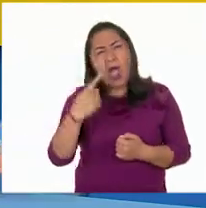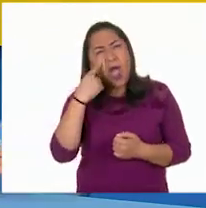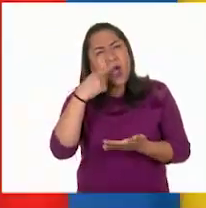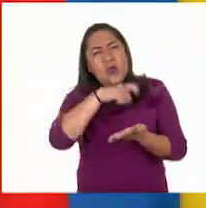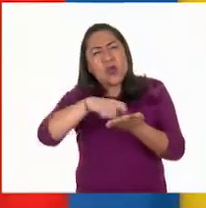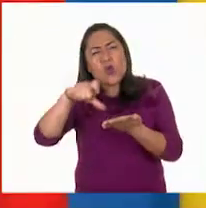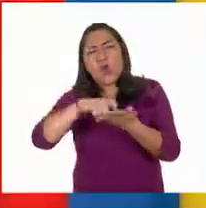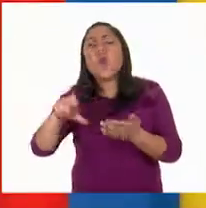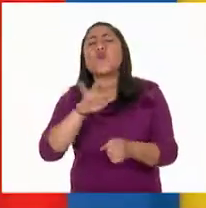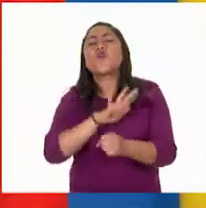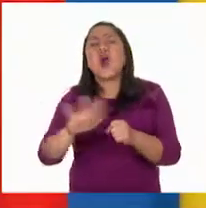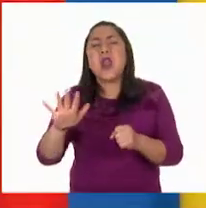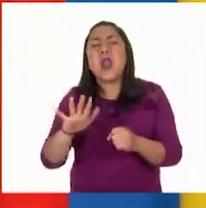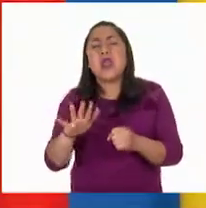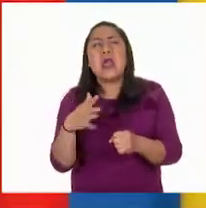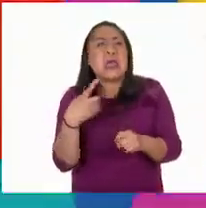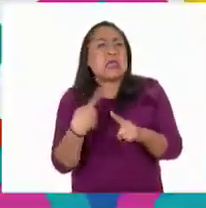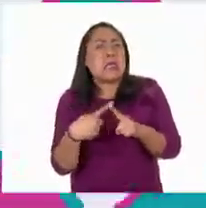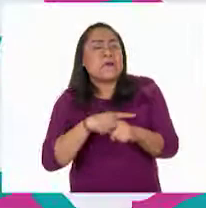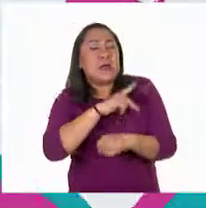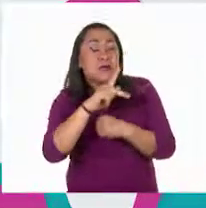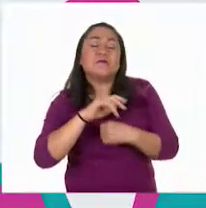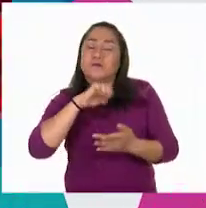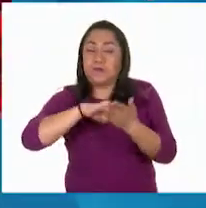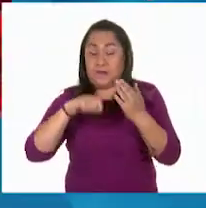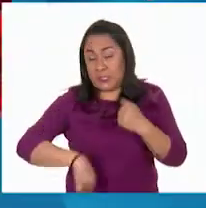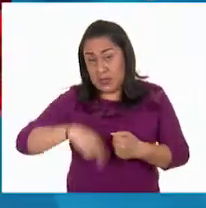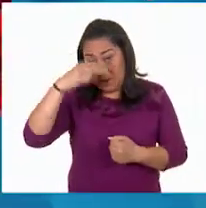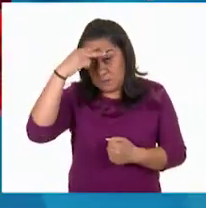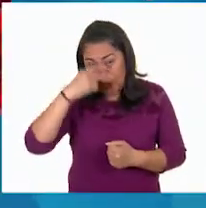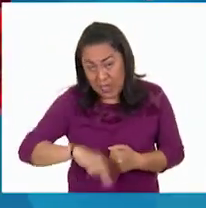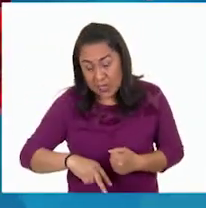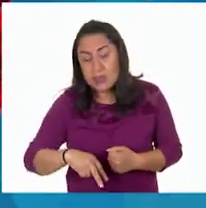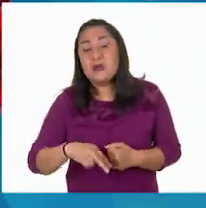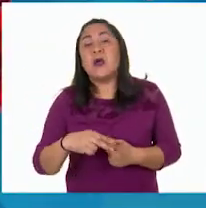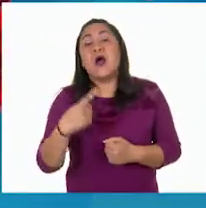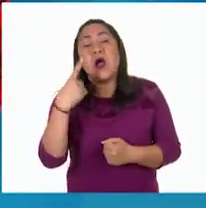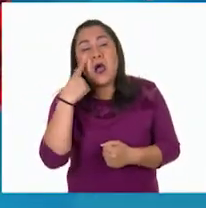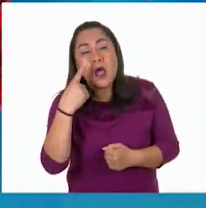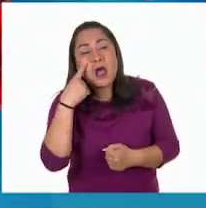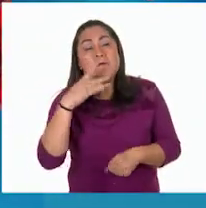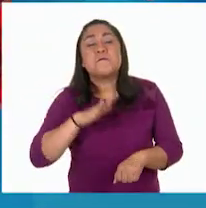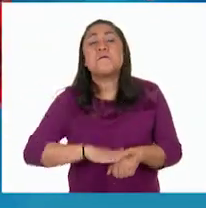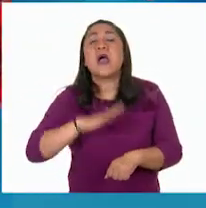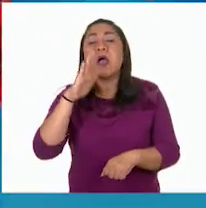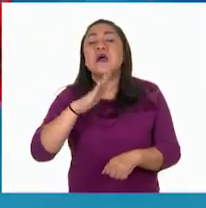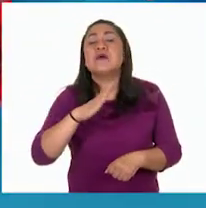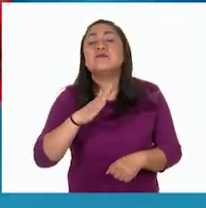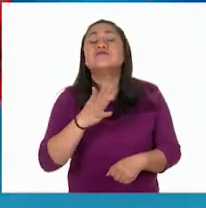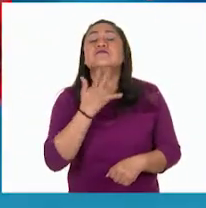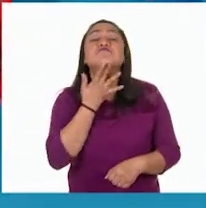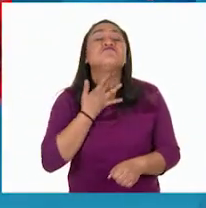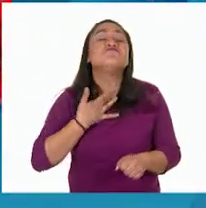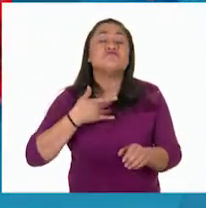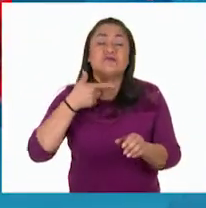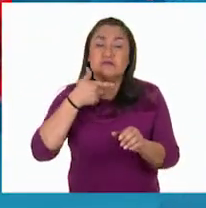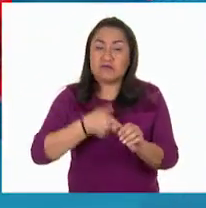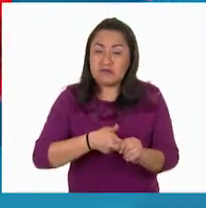Bueno, México importa varios artículos. Uno de los que más importa es la gasolina.